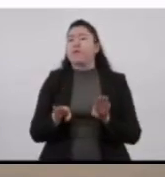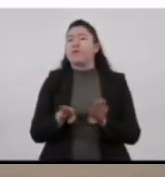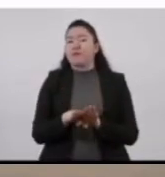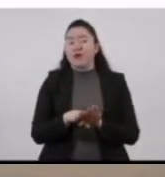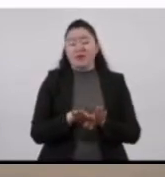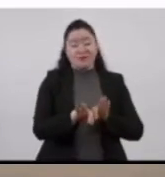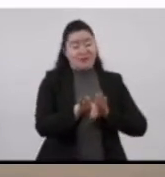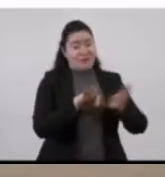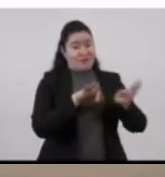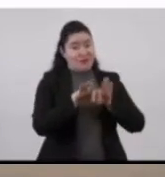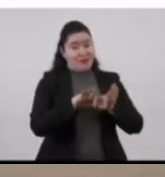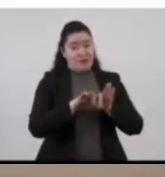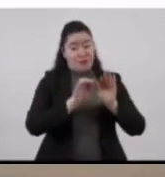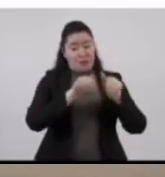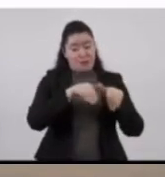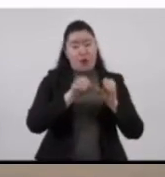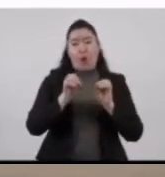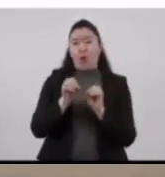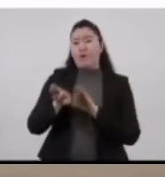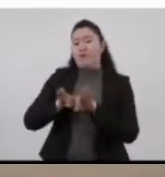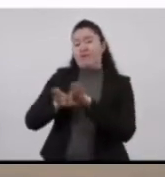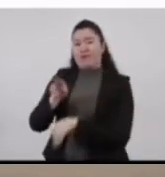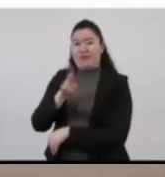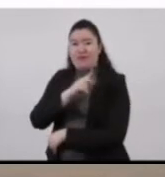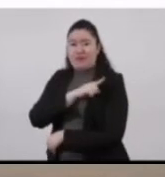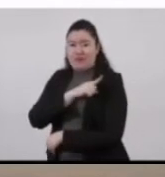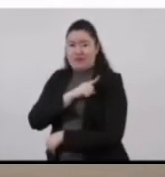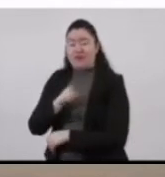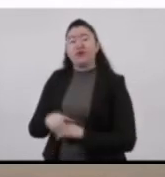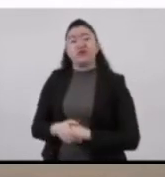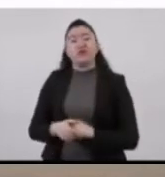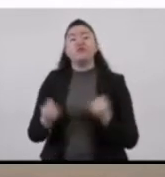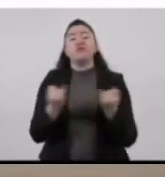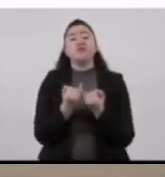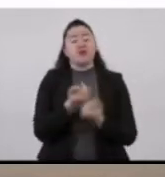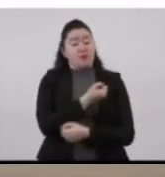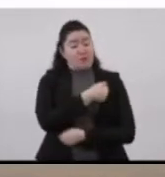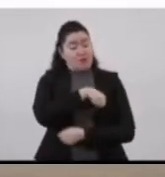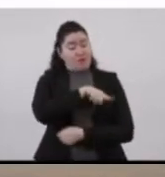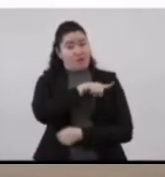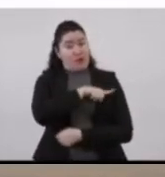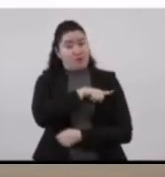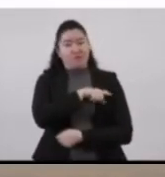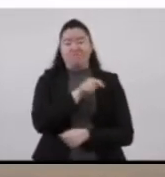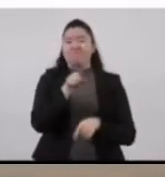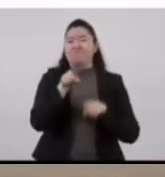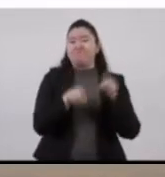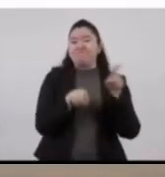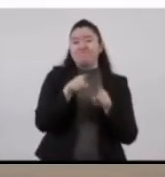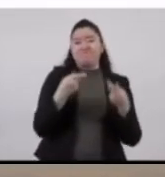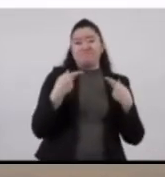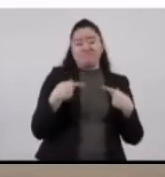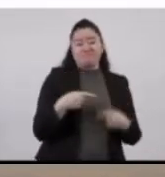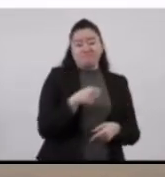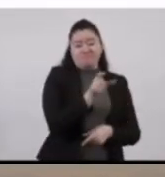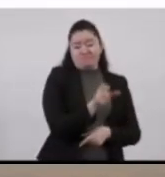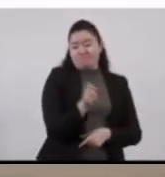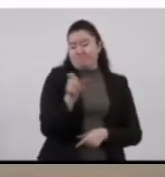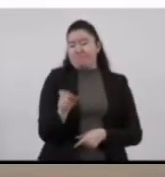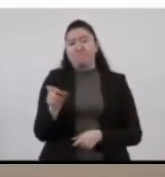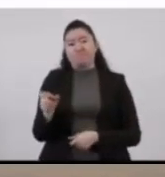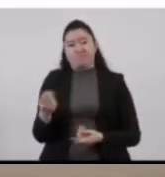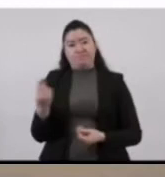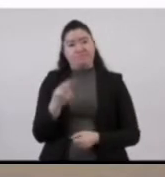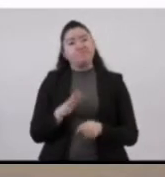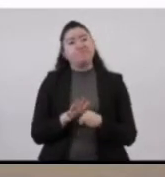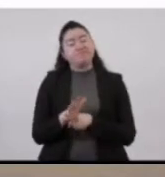autoempleo. Del mismo modo, apoyo integral en materia de salud según las necesidades específicas. Informarles también que en